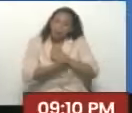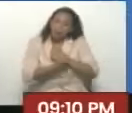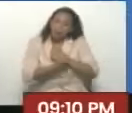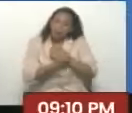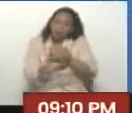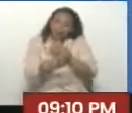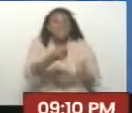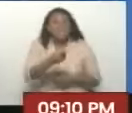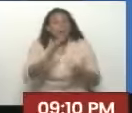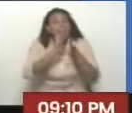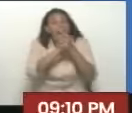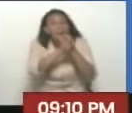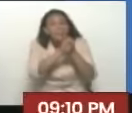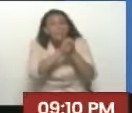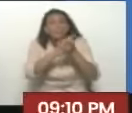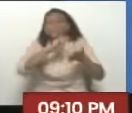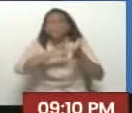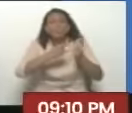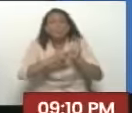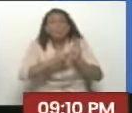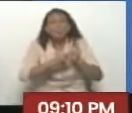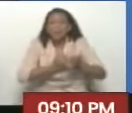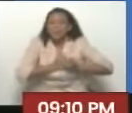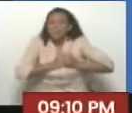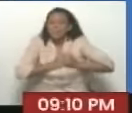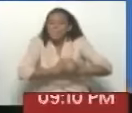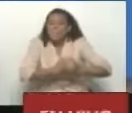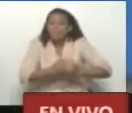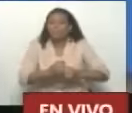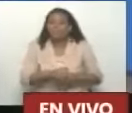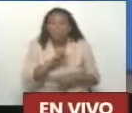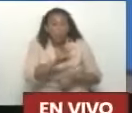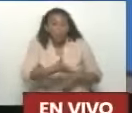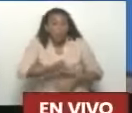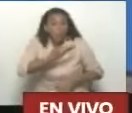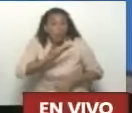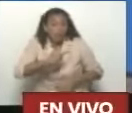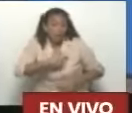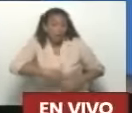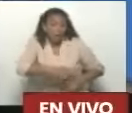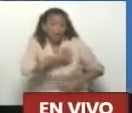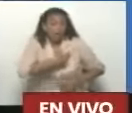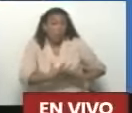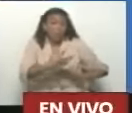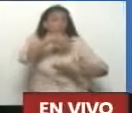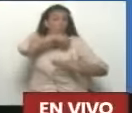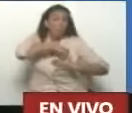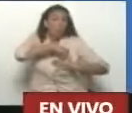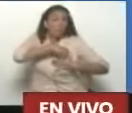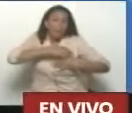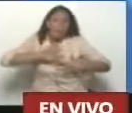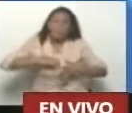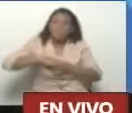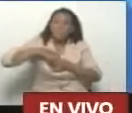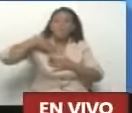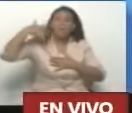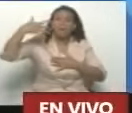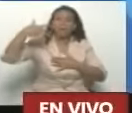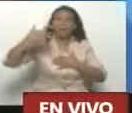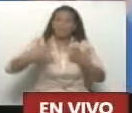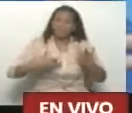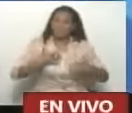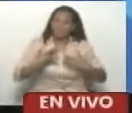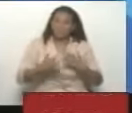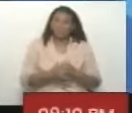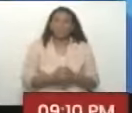La amistad es mi pasión y por tanto son los objetos que ocupan mi alma y mi sentido.